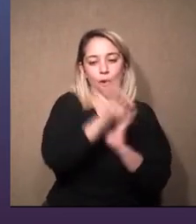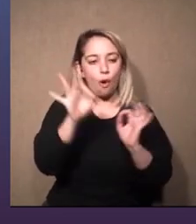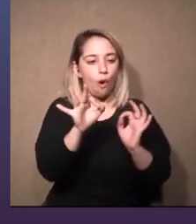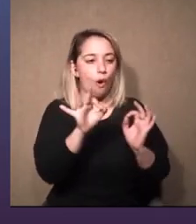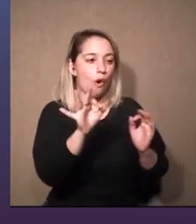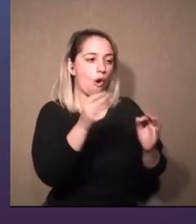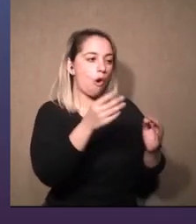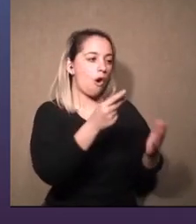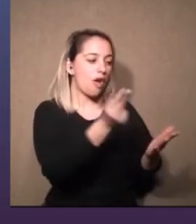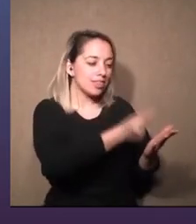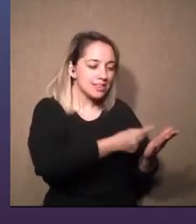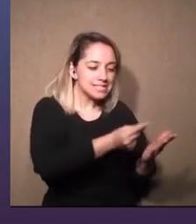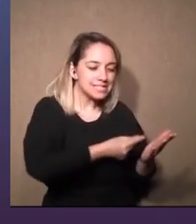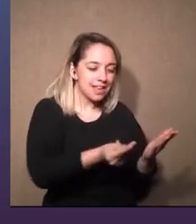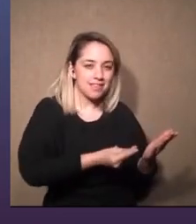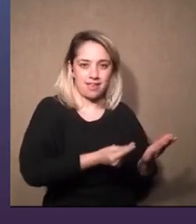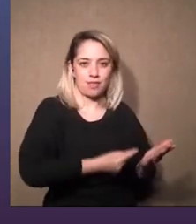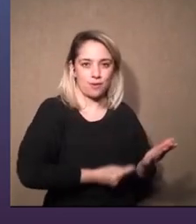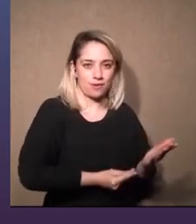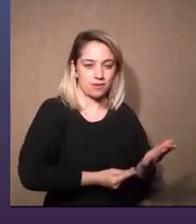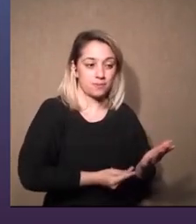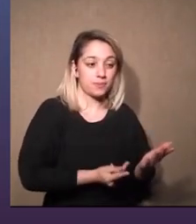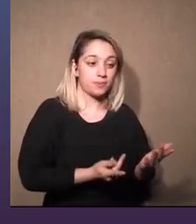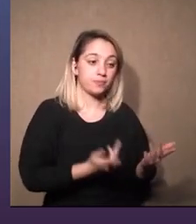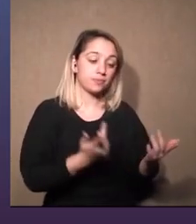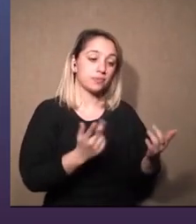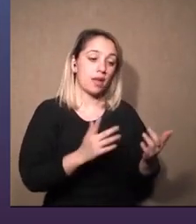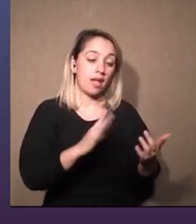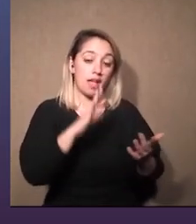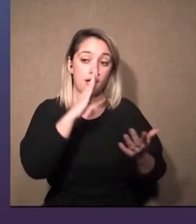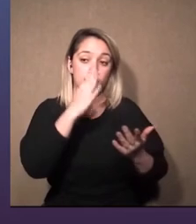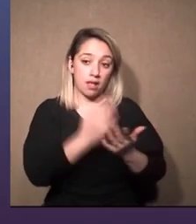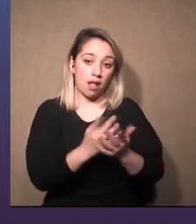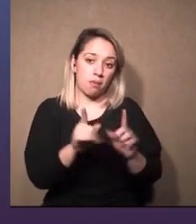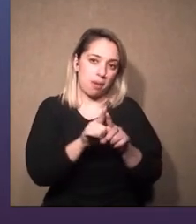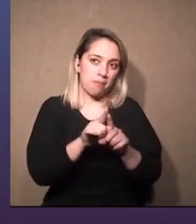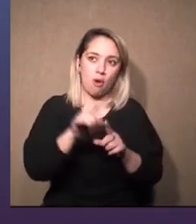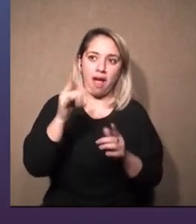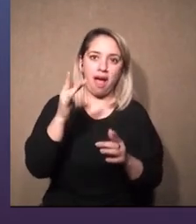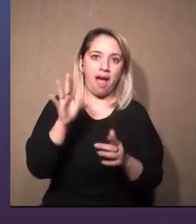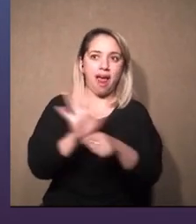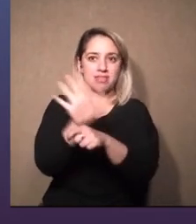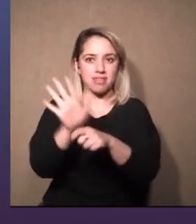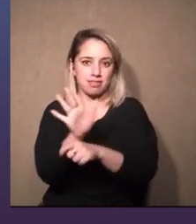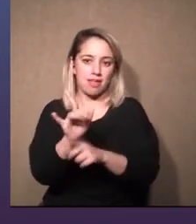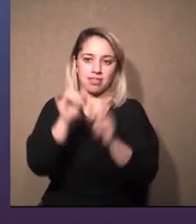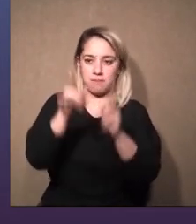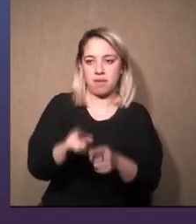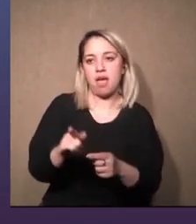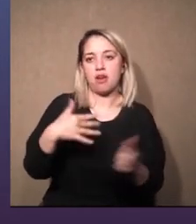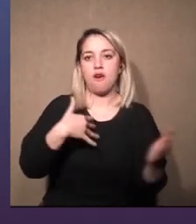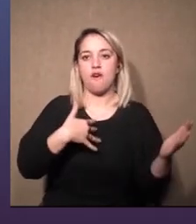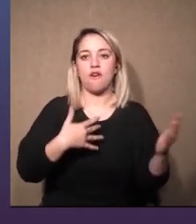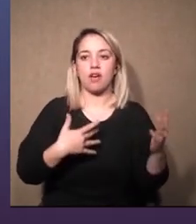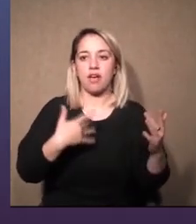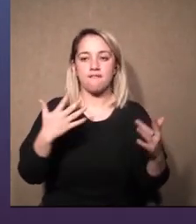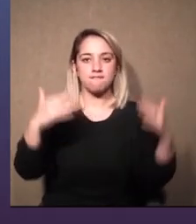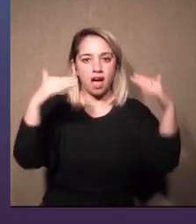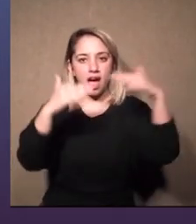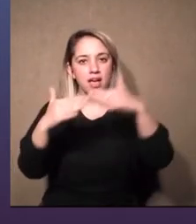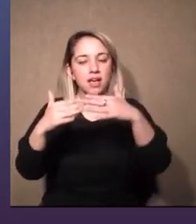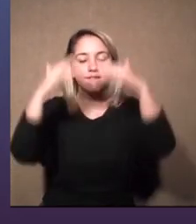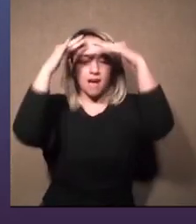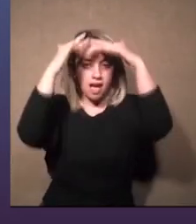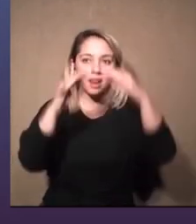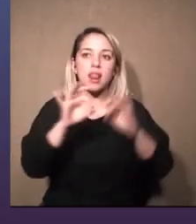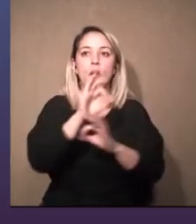de los diseñadores y finalmente de los propios intérpretes bailarines músicos actores entonces creo que